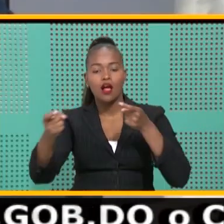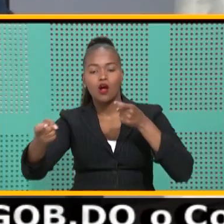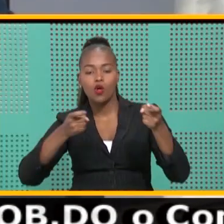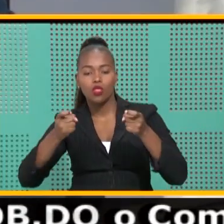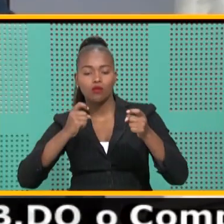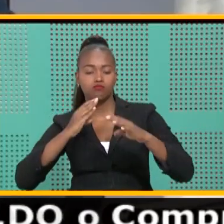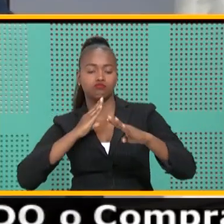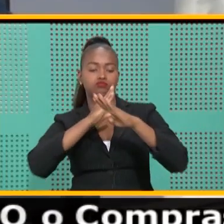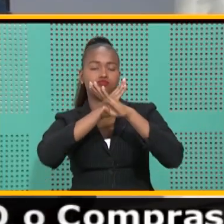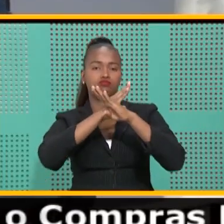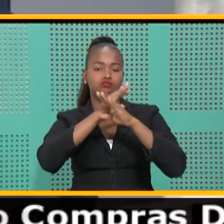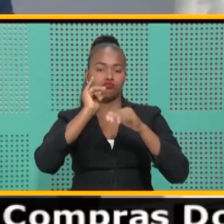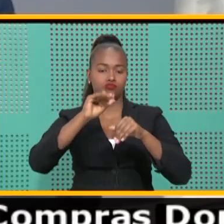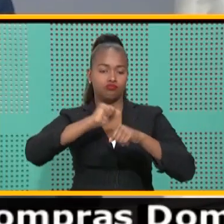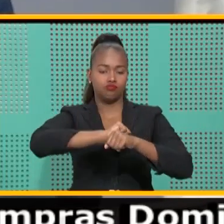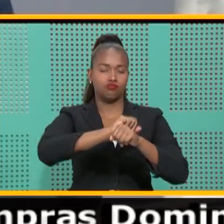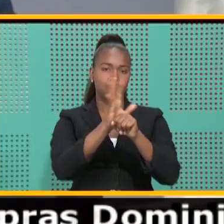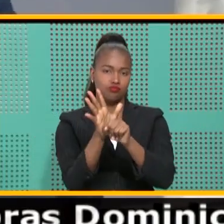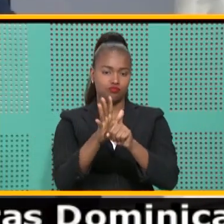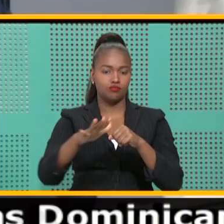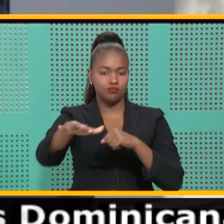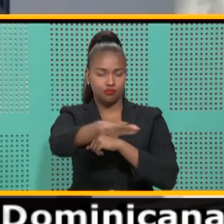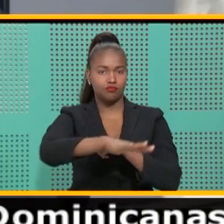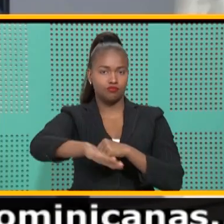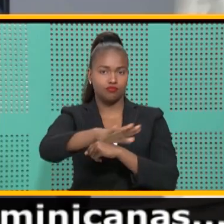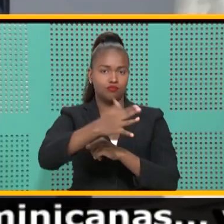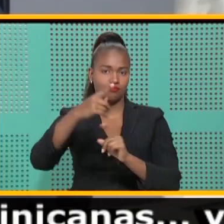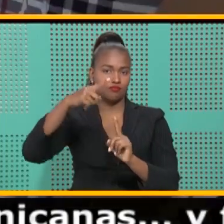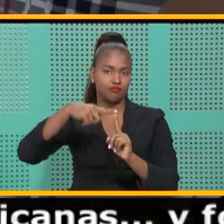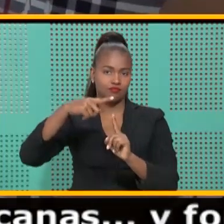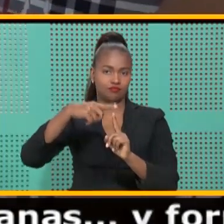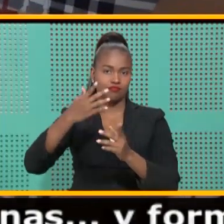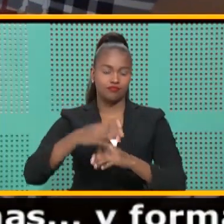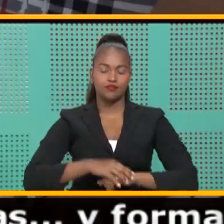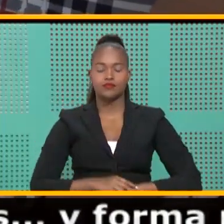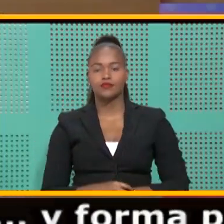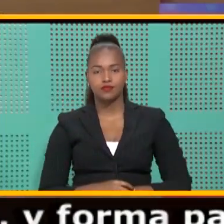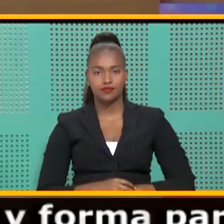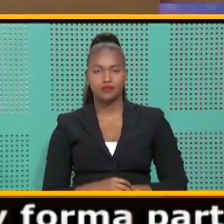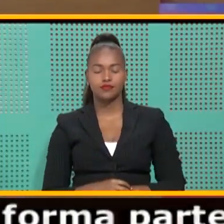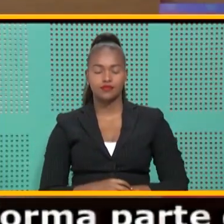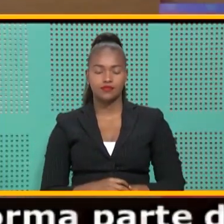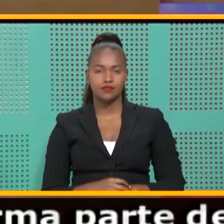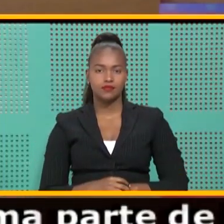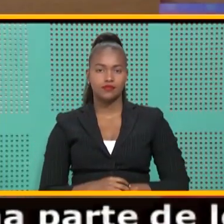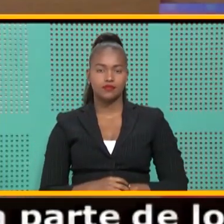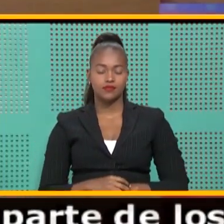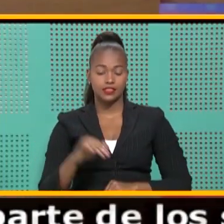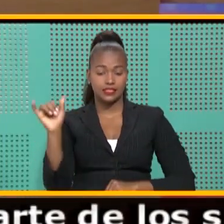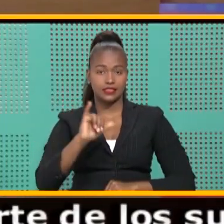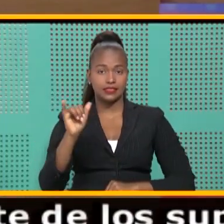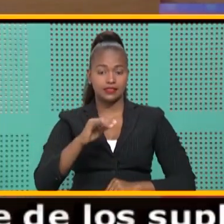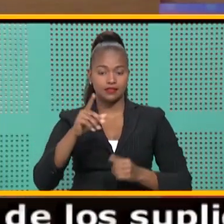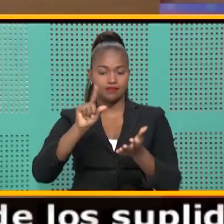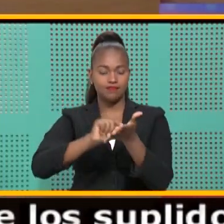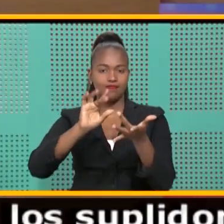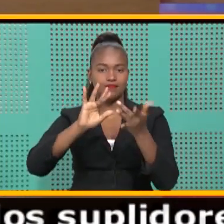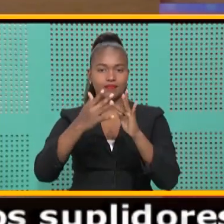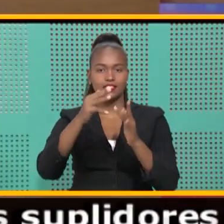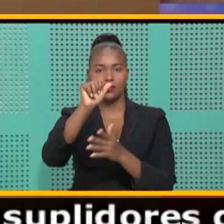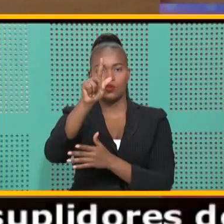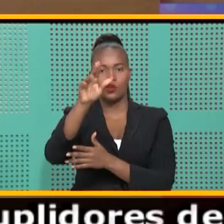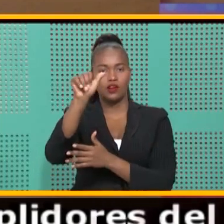el COVID-19 en la provincia. Y la plataforma Aurora